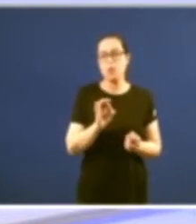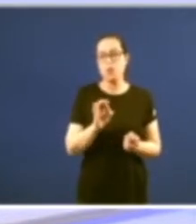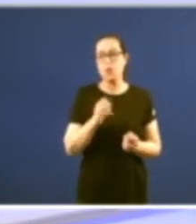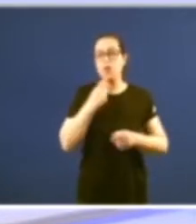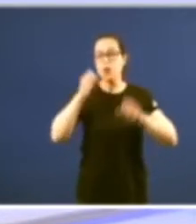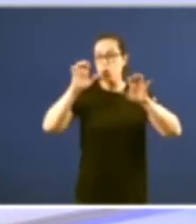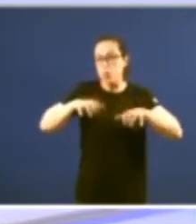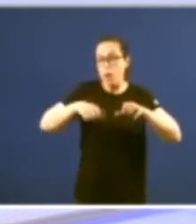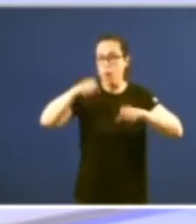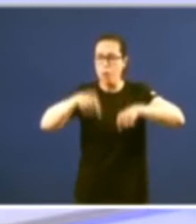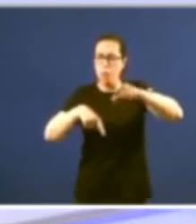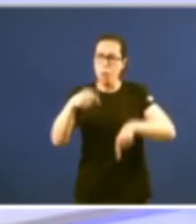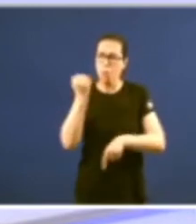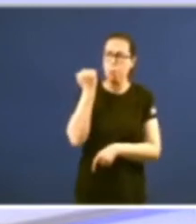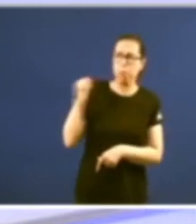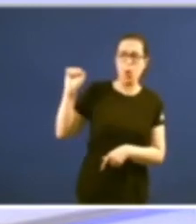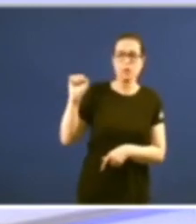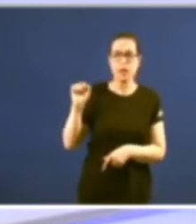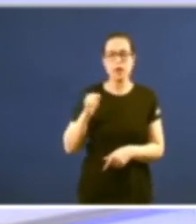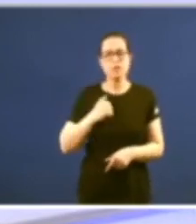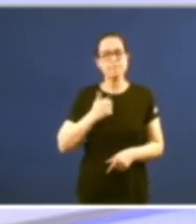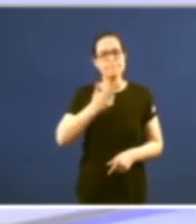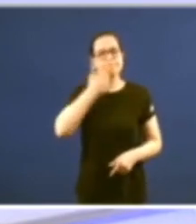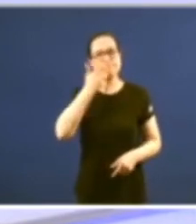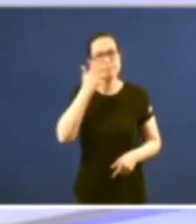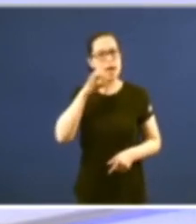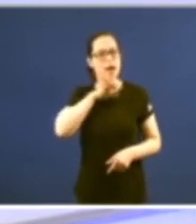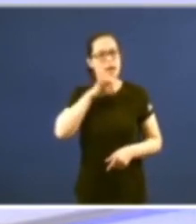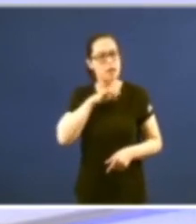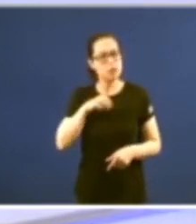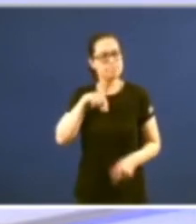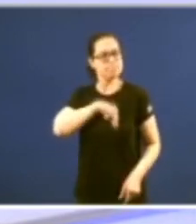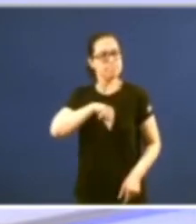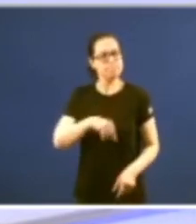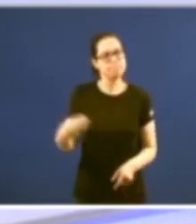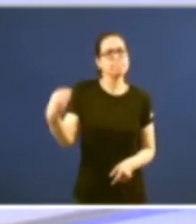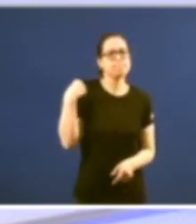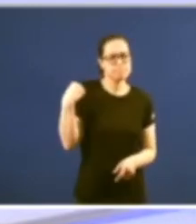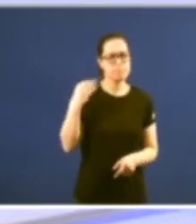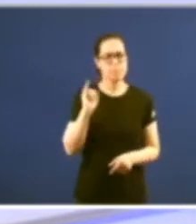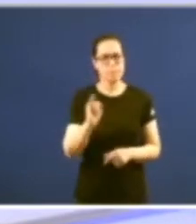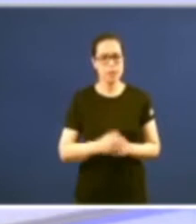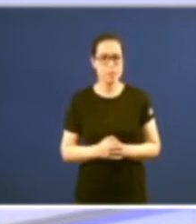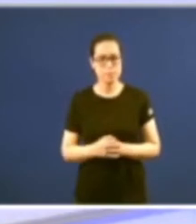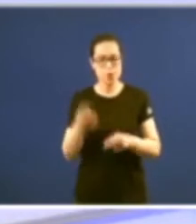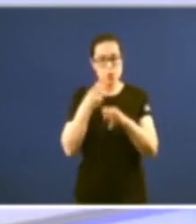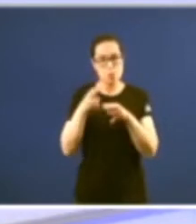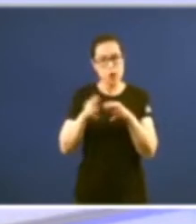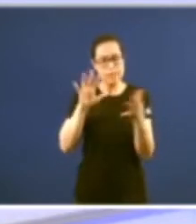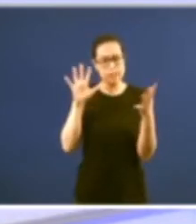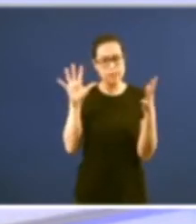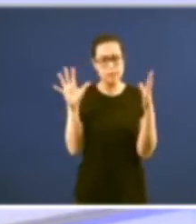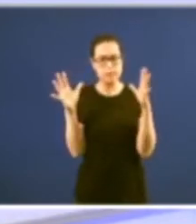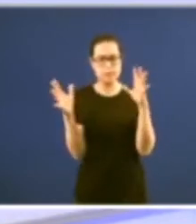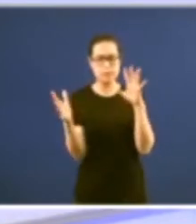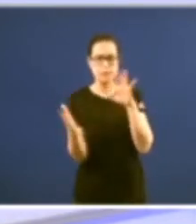logrou estimular o interese dos galegos en ton estatus escépticos A transvención política caracterízase por